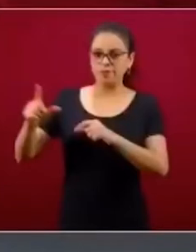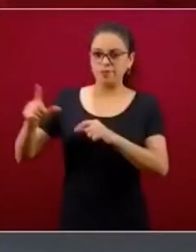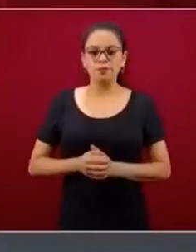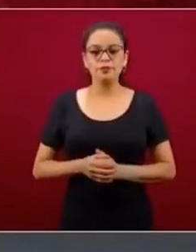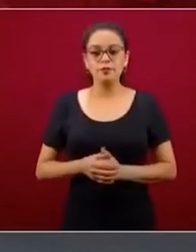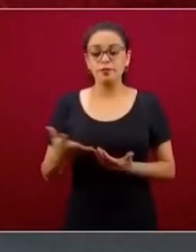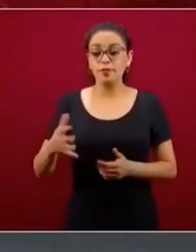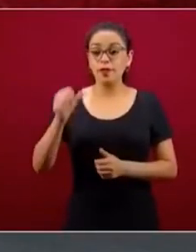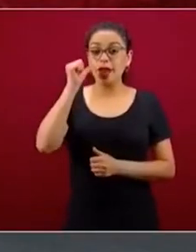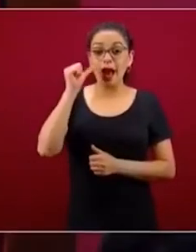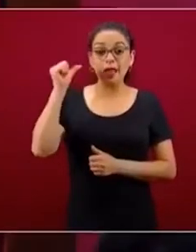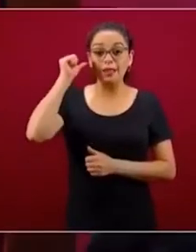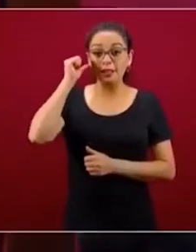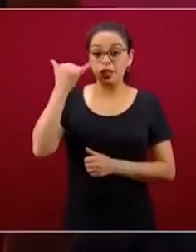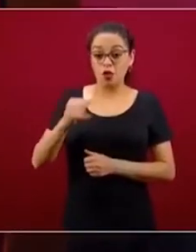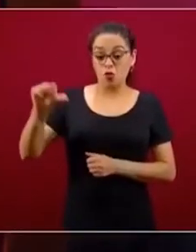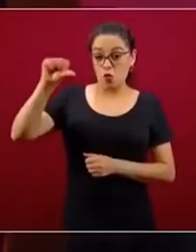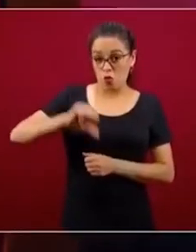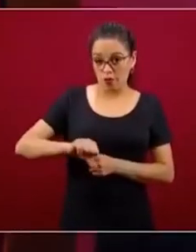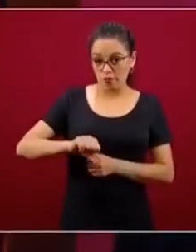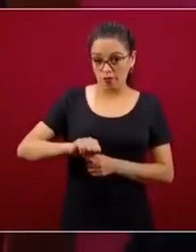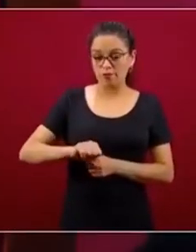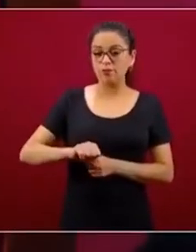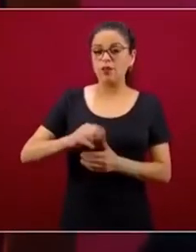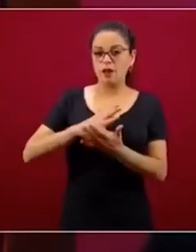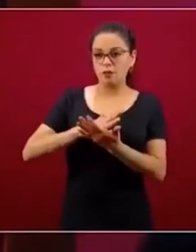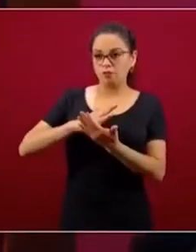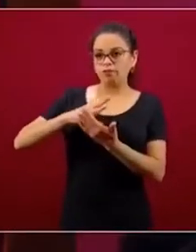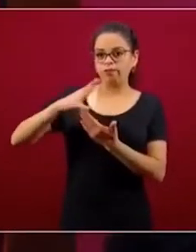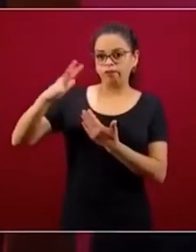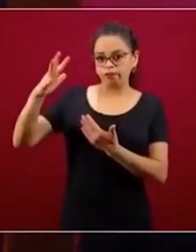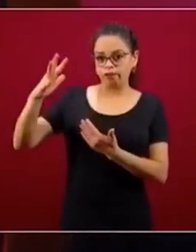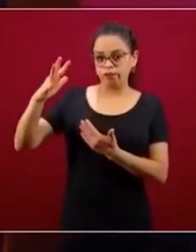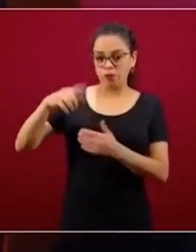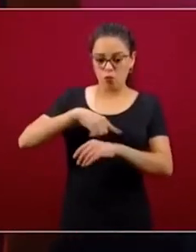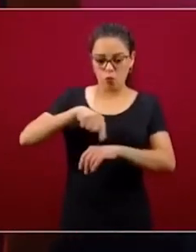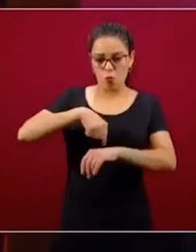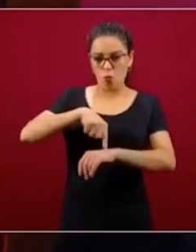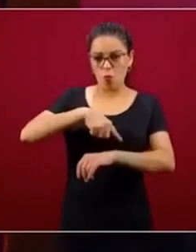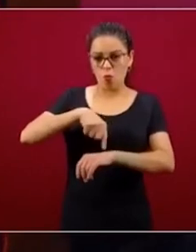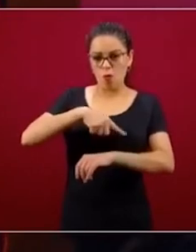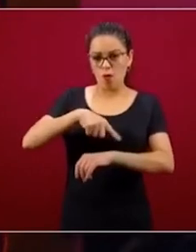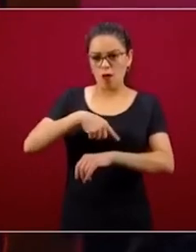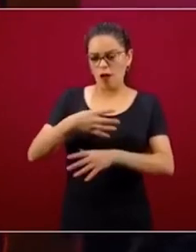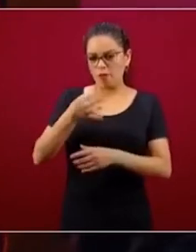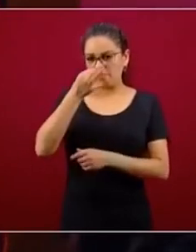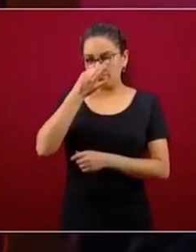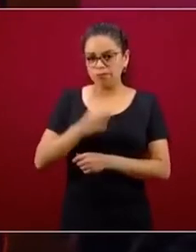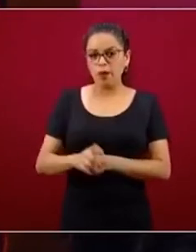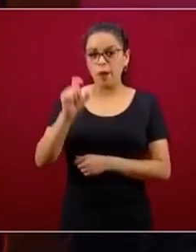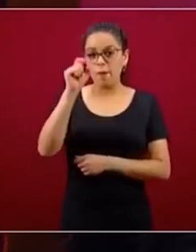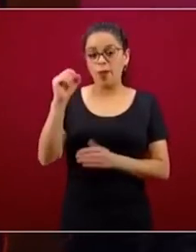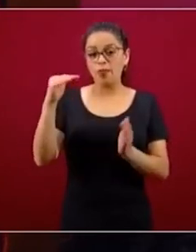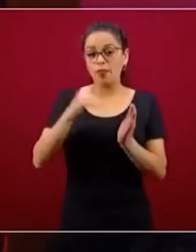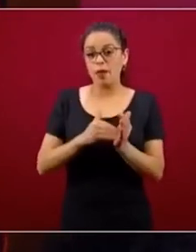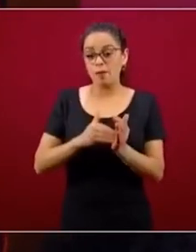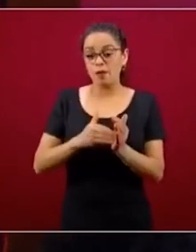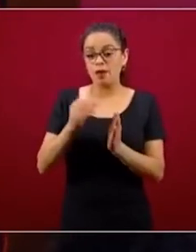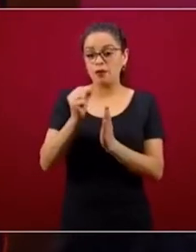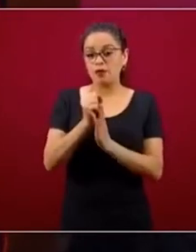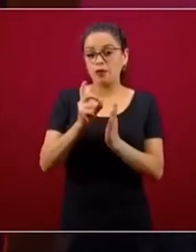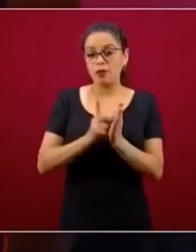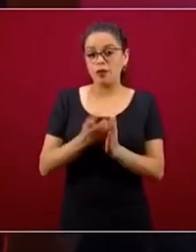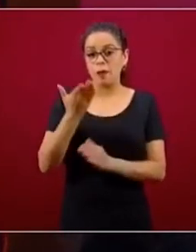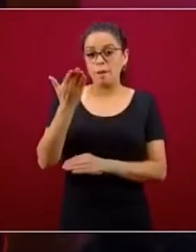Entre el día de ayer y el día de hoy se han incrementado en muy pocas horas cerca de 20 mil solicitudes. Eso nos da